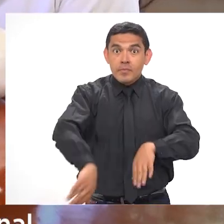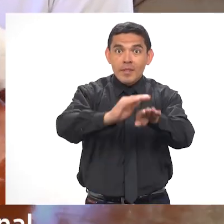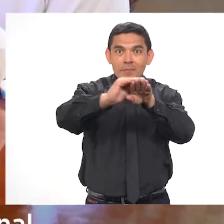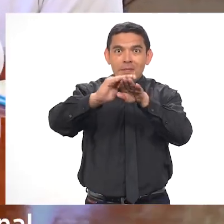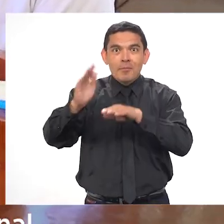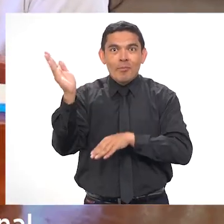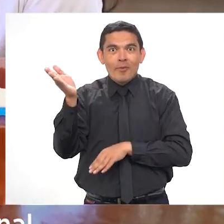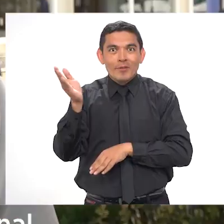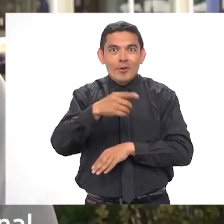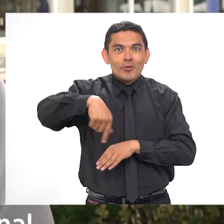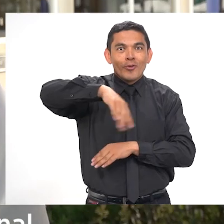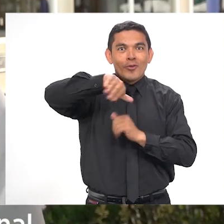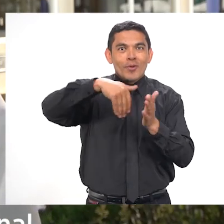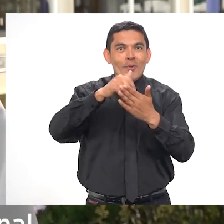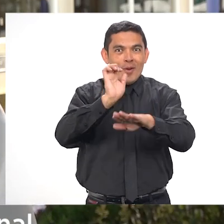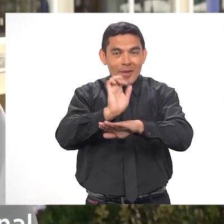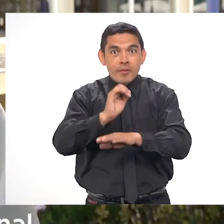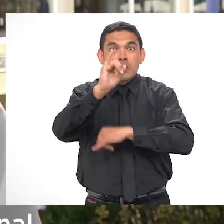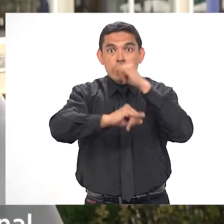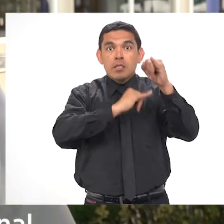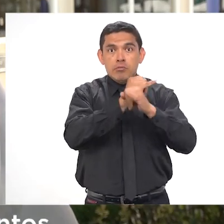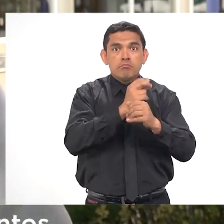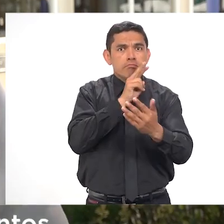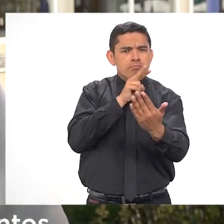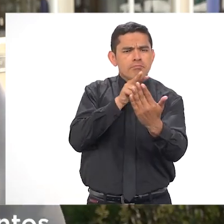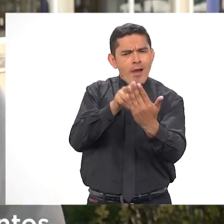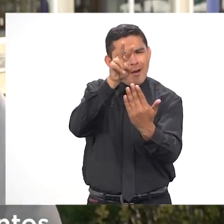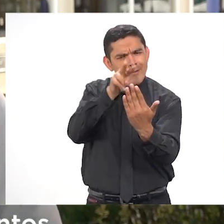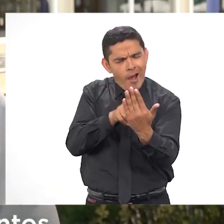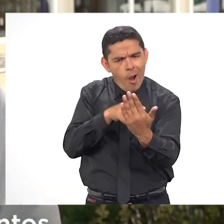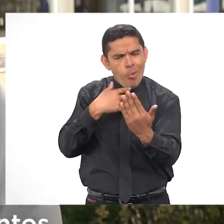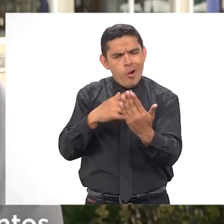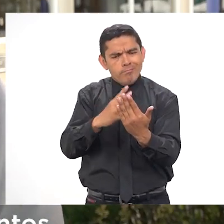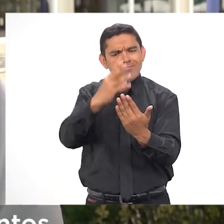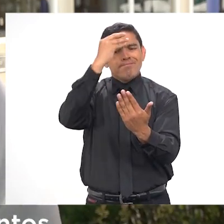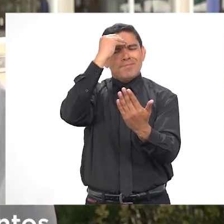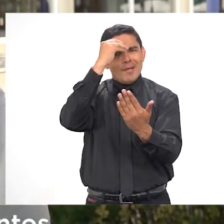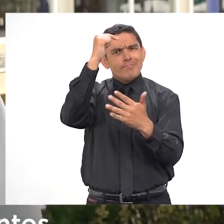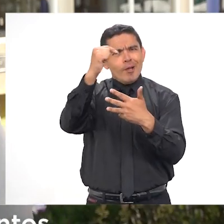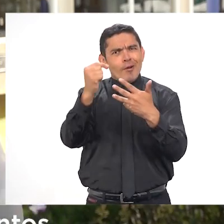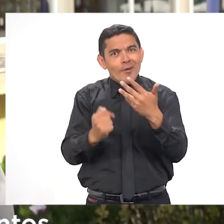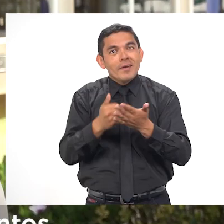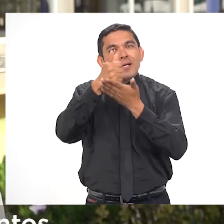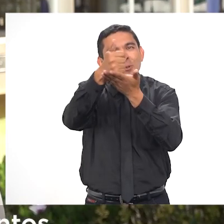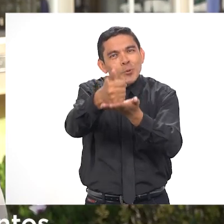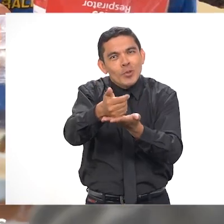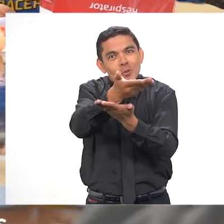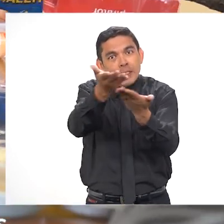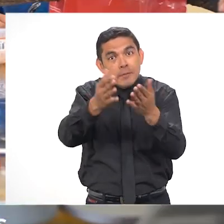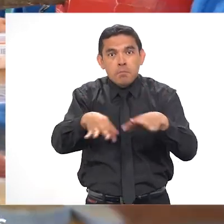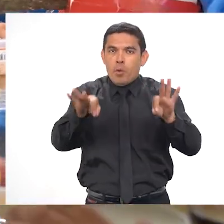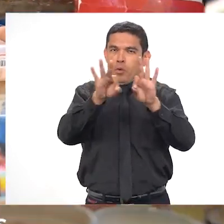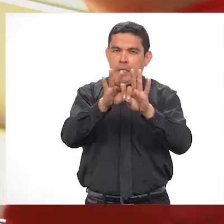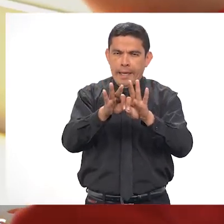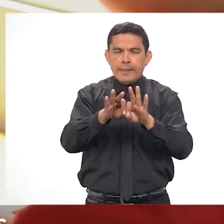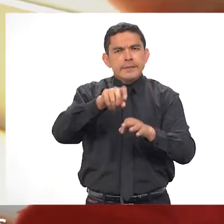Invitamos a las maestras a nivel nacional y también internacional a seguirse conectando con estos elementos, con estos recursos tan valiosos que hoy